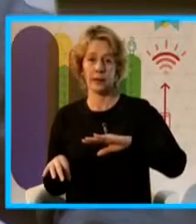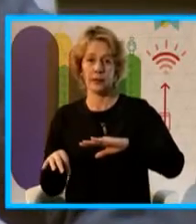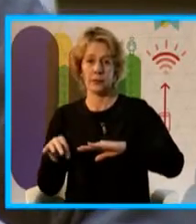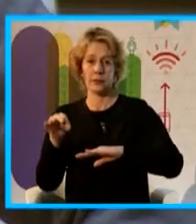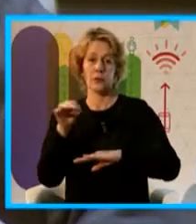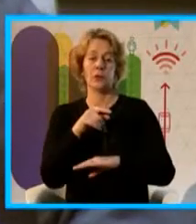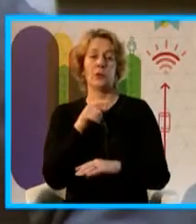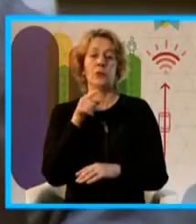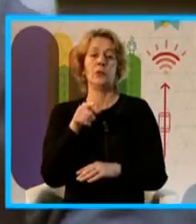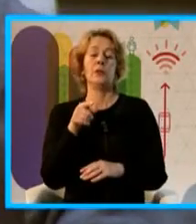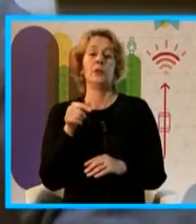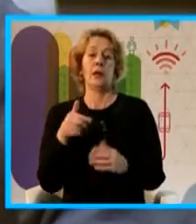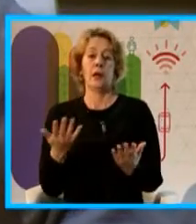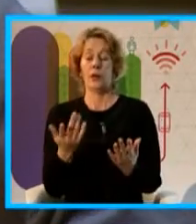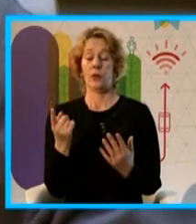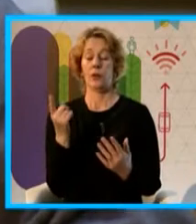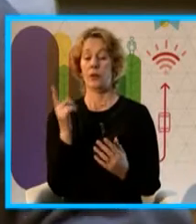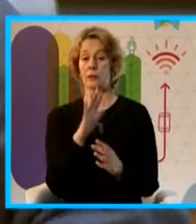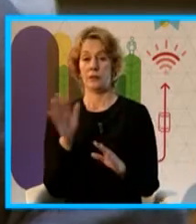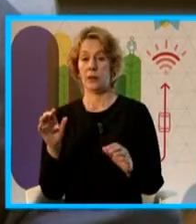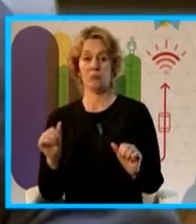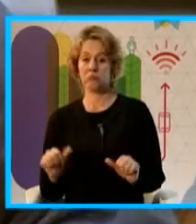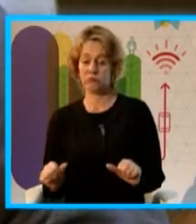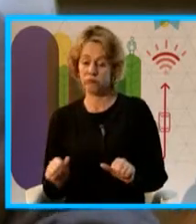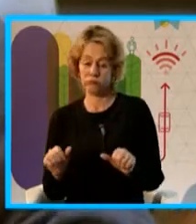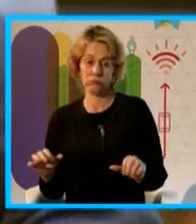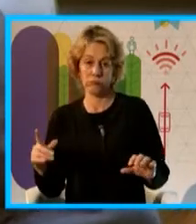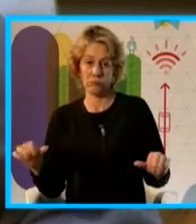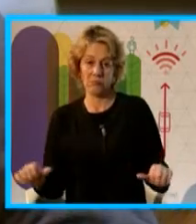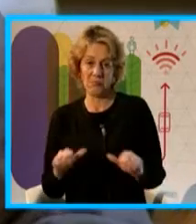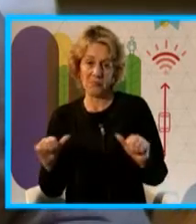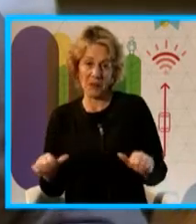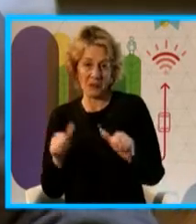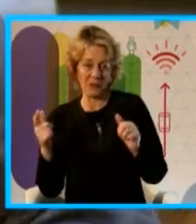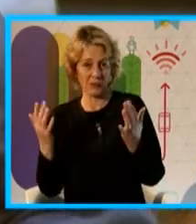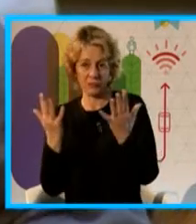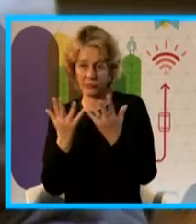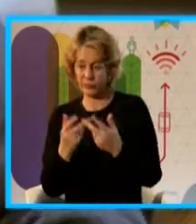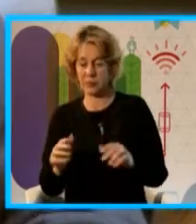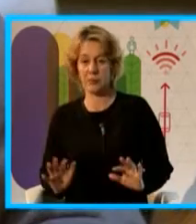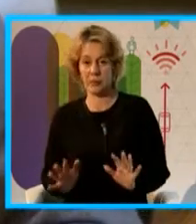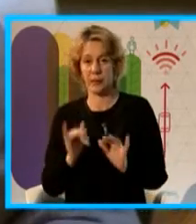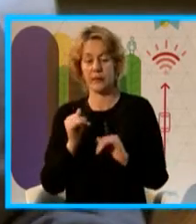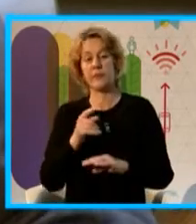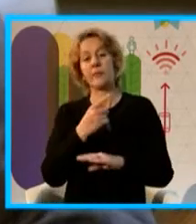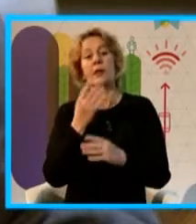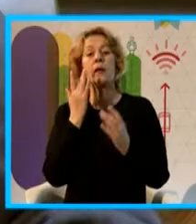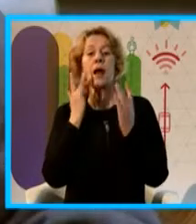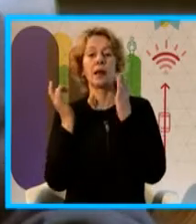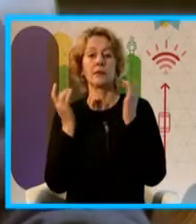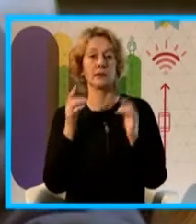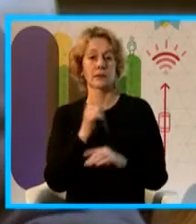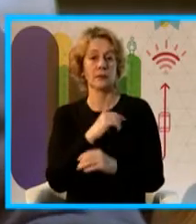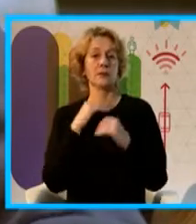y la redacción de contenidos y la Escuela de Bellas Artes con todo el apoyo en lo que tiene que ver con las esculturas del parque.